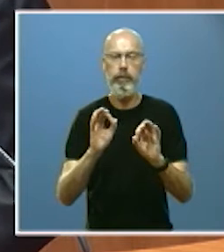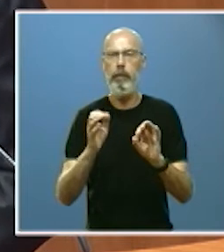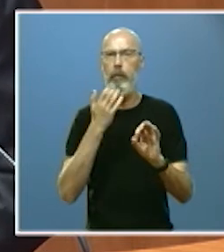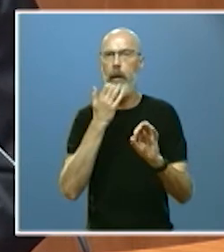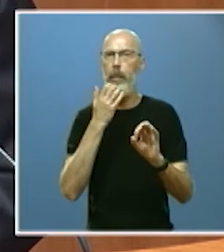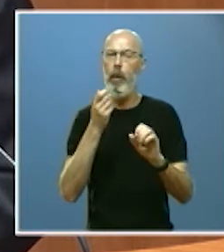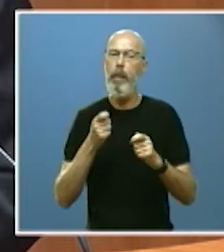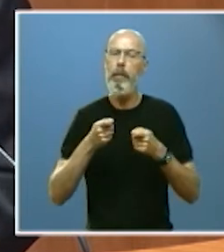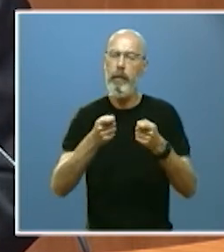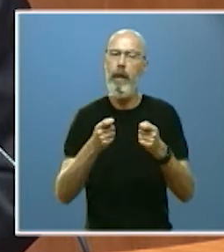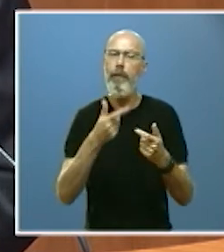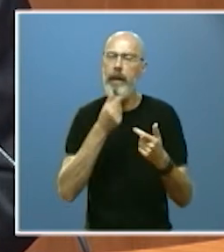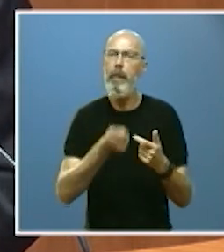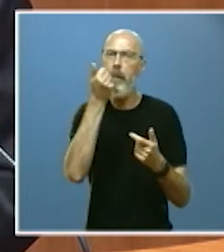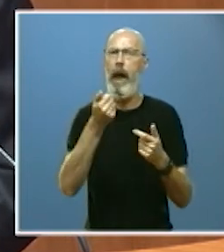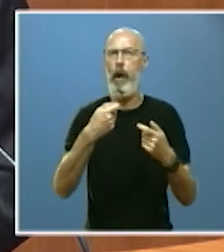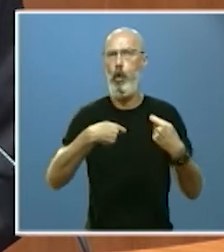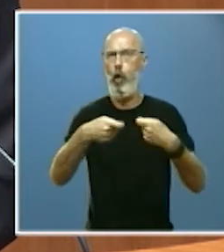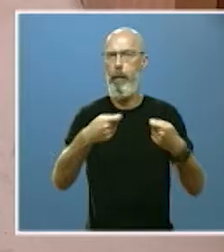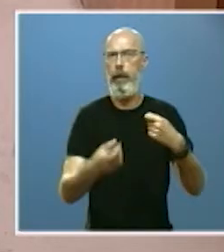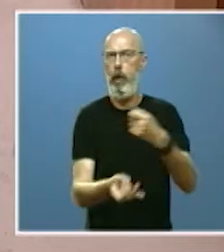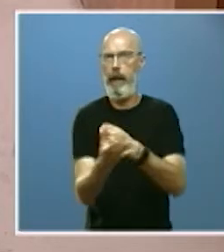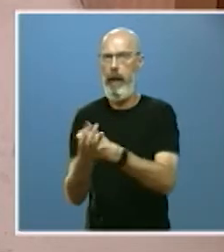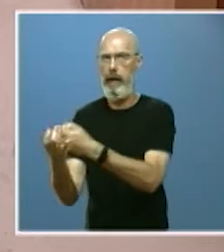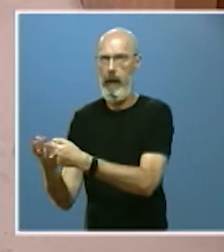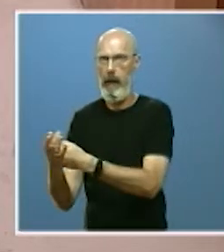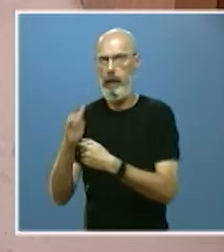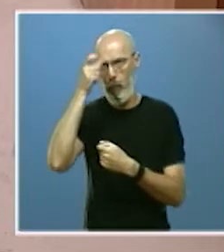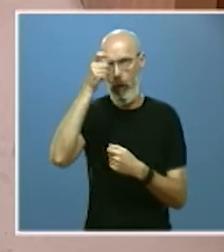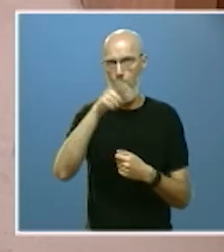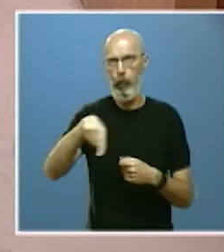en algunos pueblos finalmente finalmente